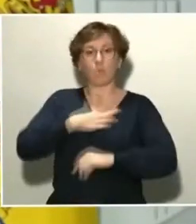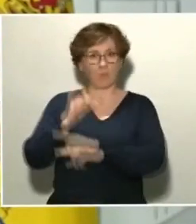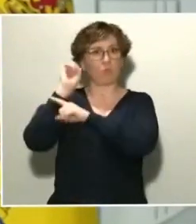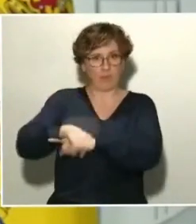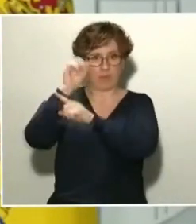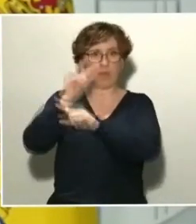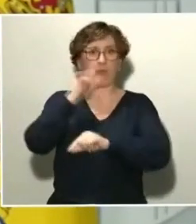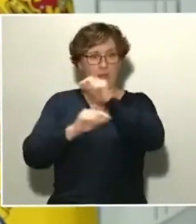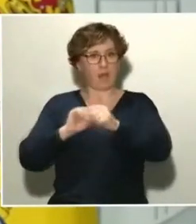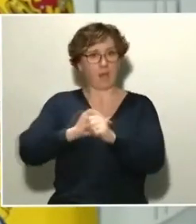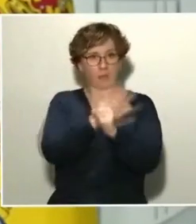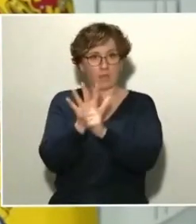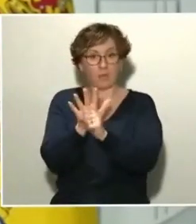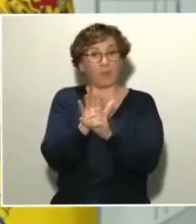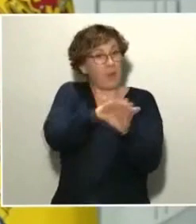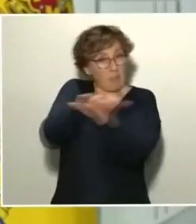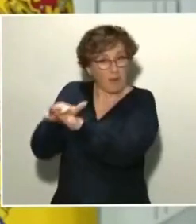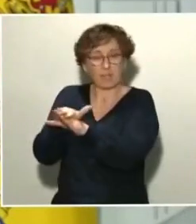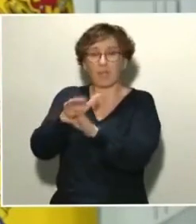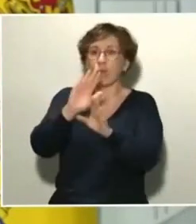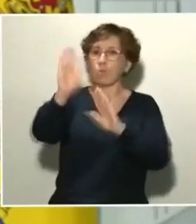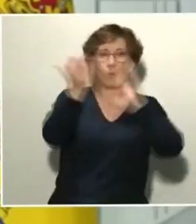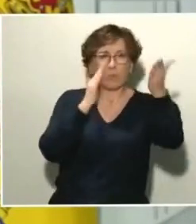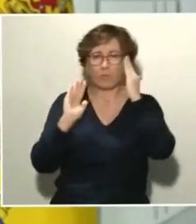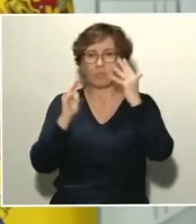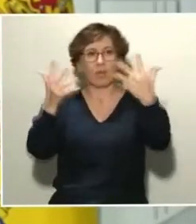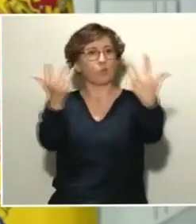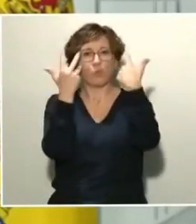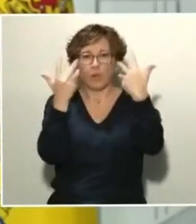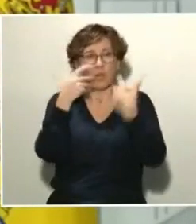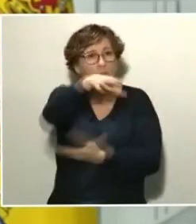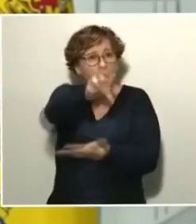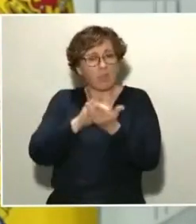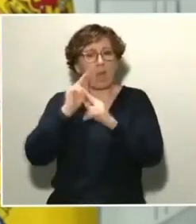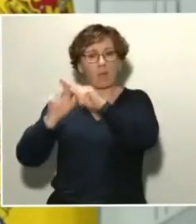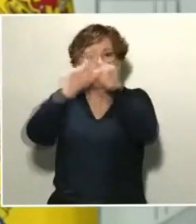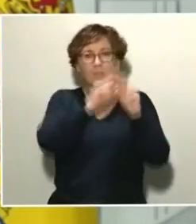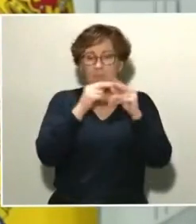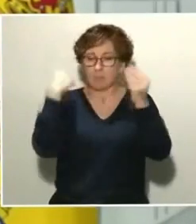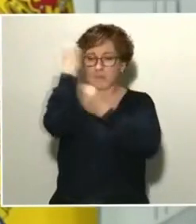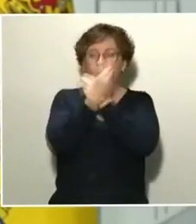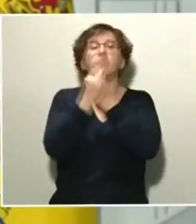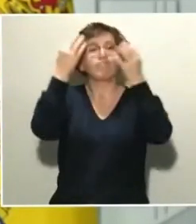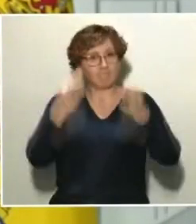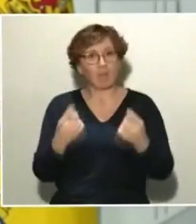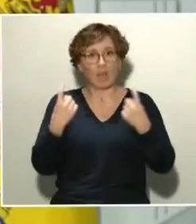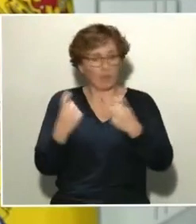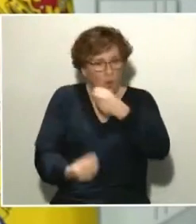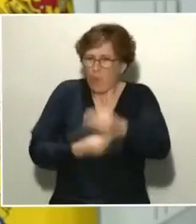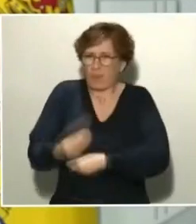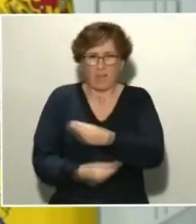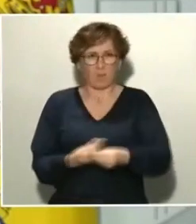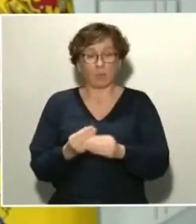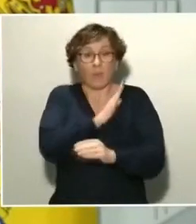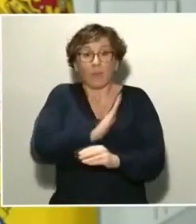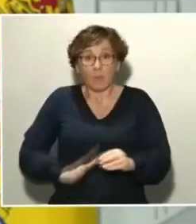Ministerio con la Consejería de Sanidad madrileña, ha destacado, todos los madrileños y españoles pueden sentirse tranquilos porque el gobierno